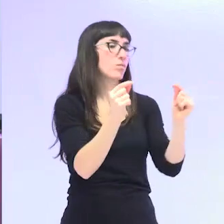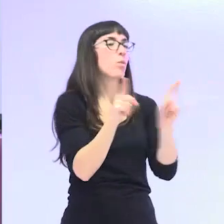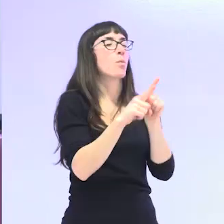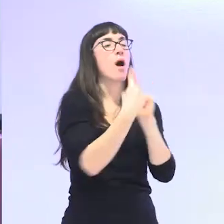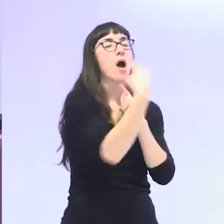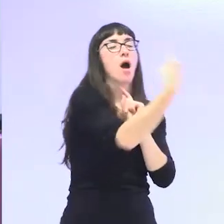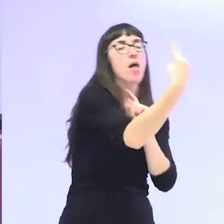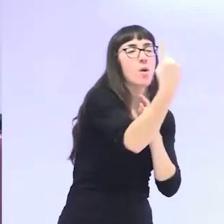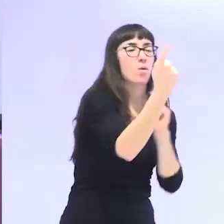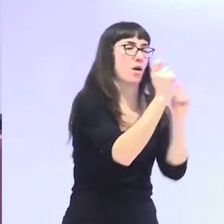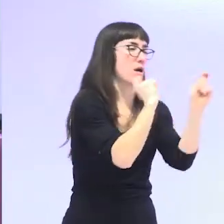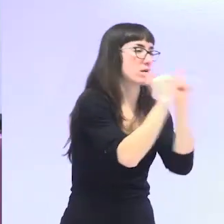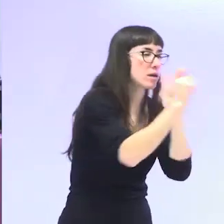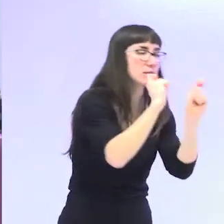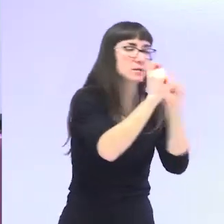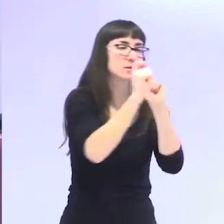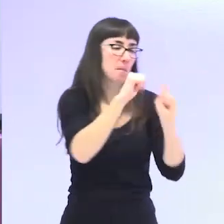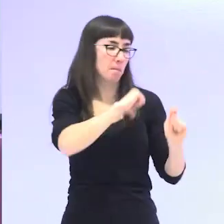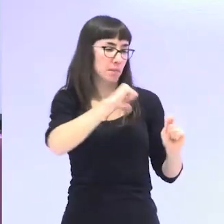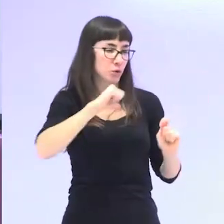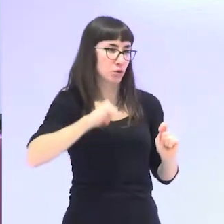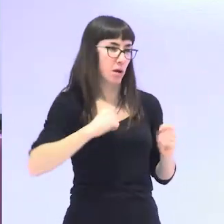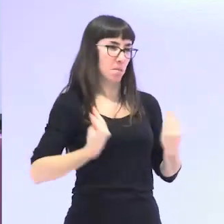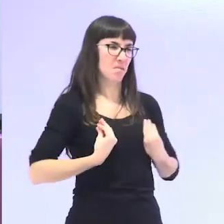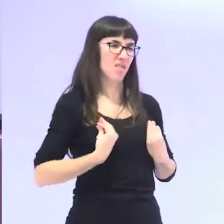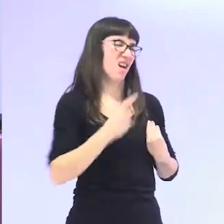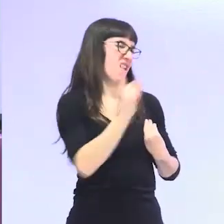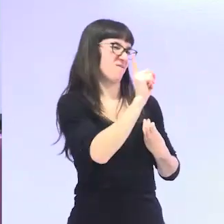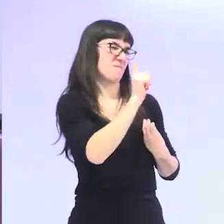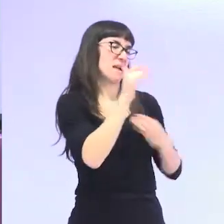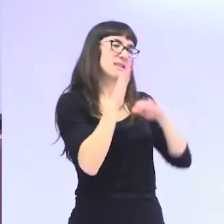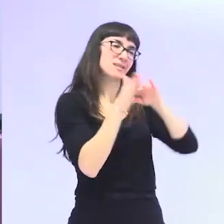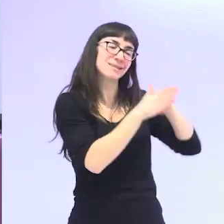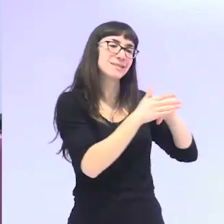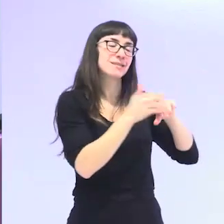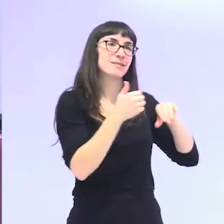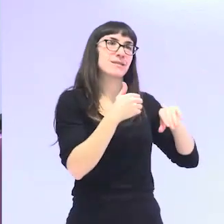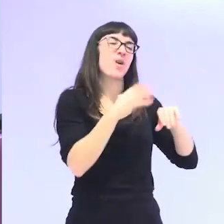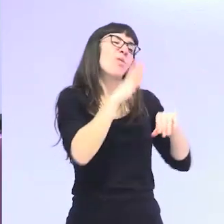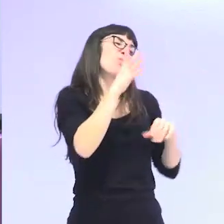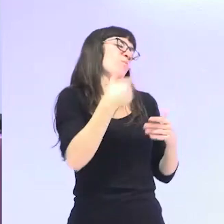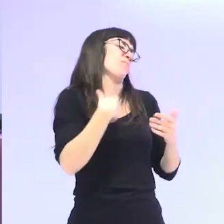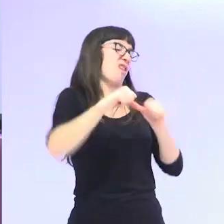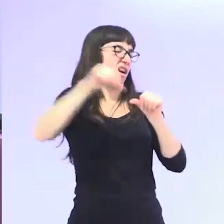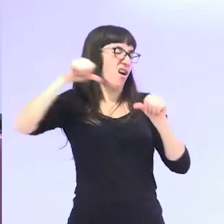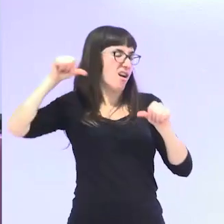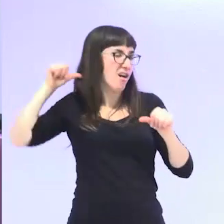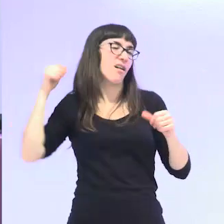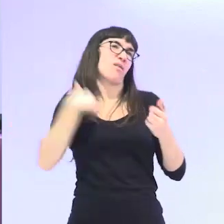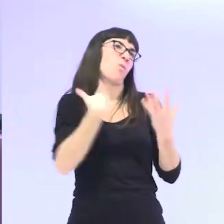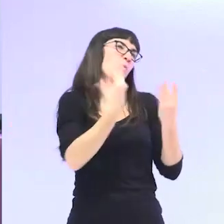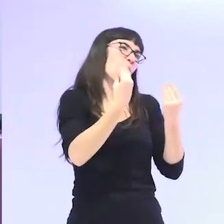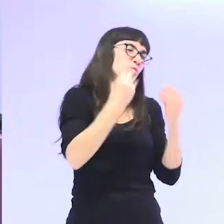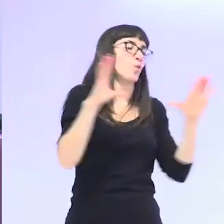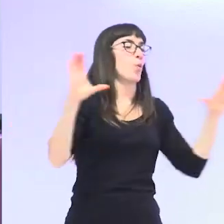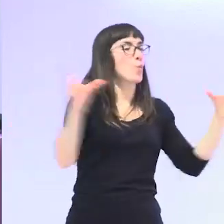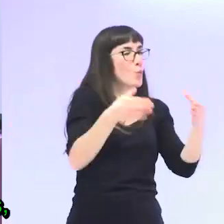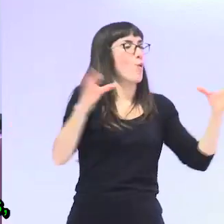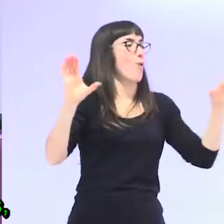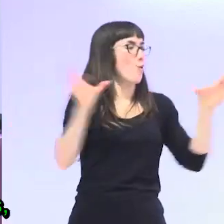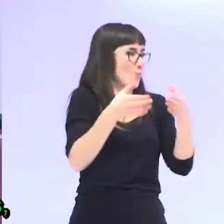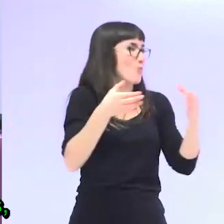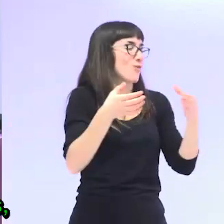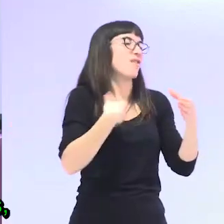o las entrevistas en profundidad, sino que lo que me interesó fue precisamente porque yo ya llevaba mucho tiempo trabajando en dinámicas grupales,